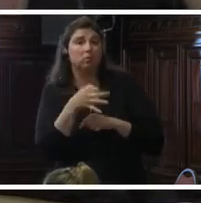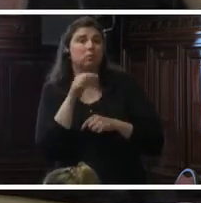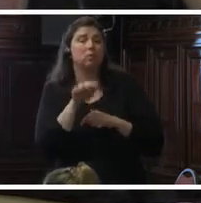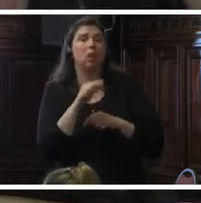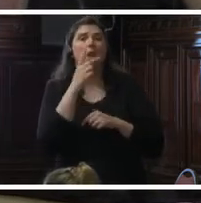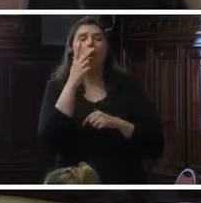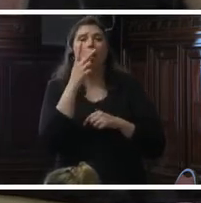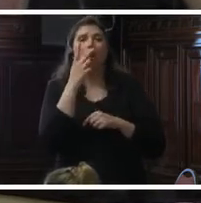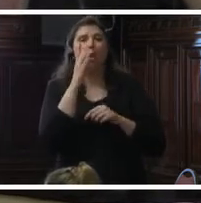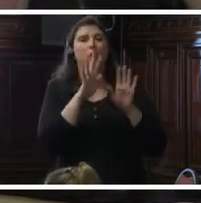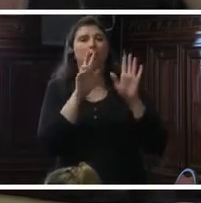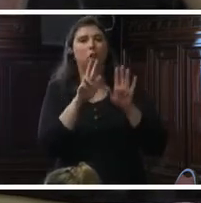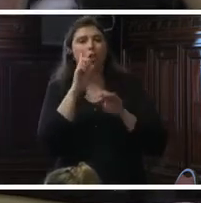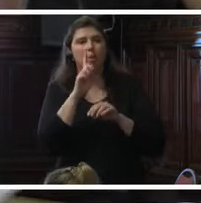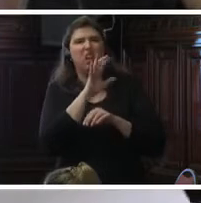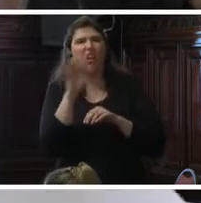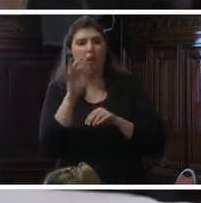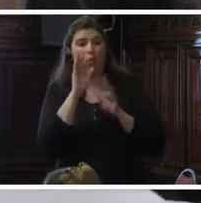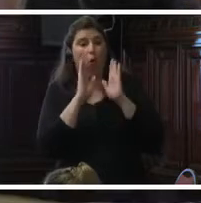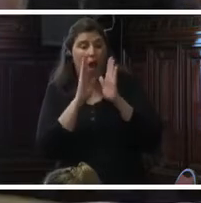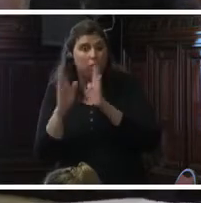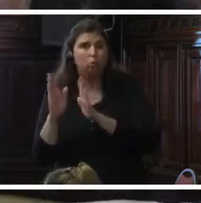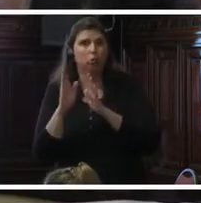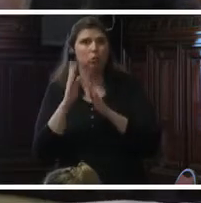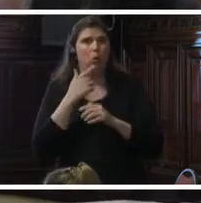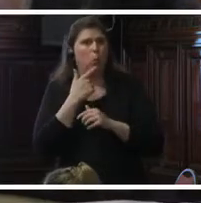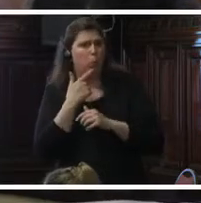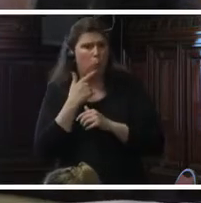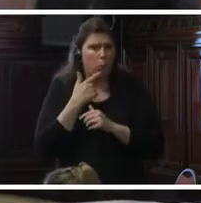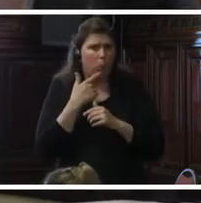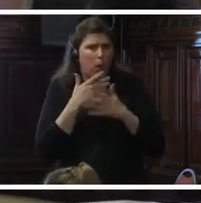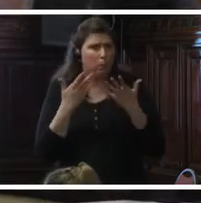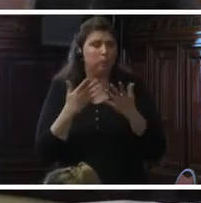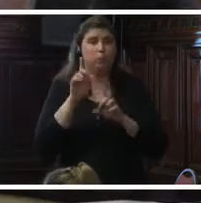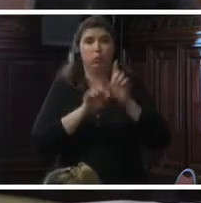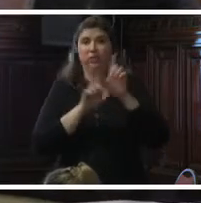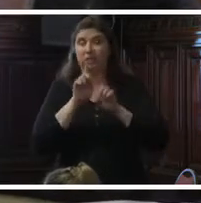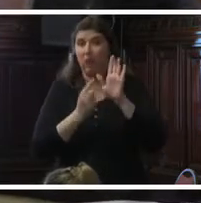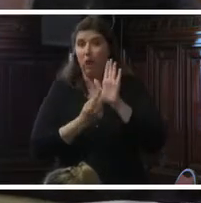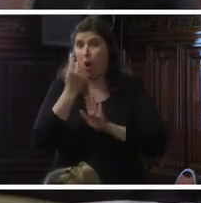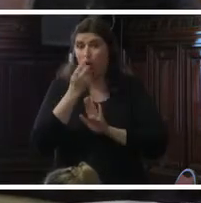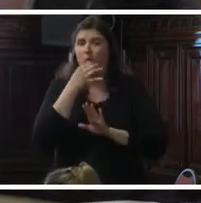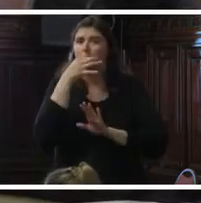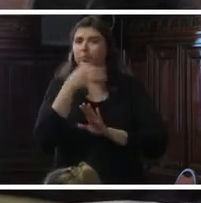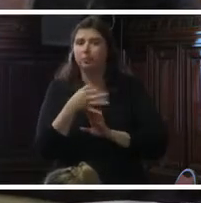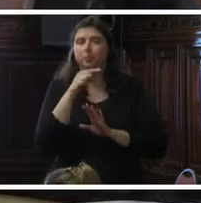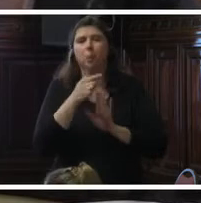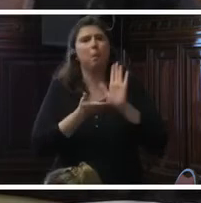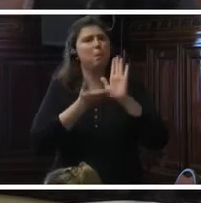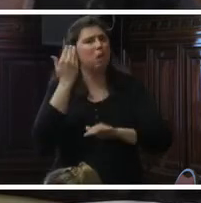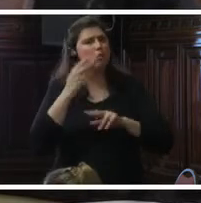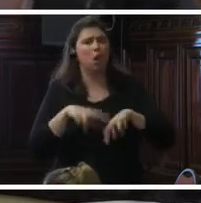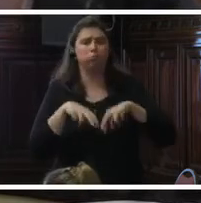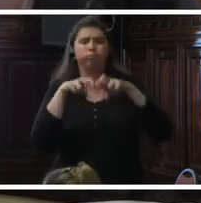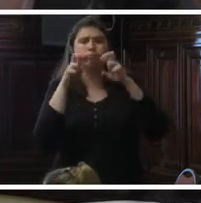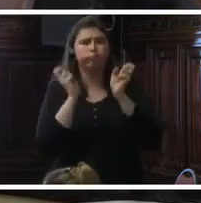.598 casos sospechosos. Expertos de la Universidad del Norte reportaron que la mayoría de los diagnósticos sobre